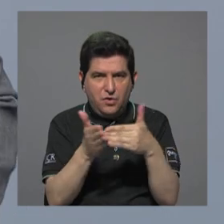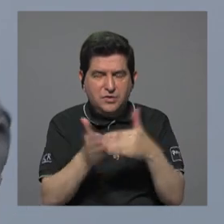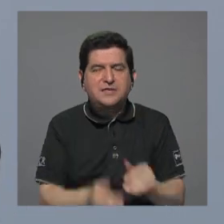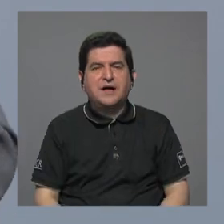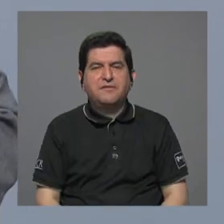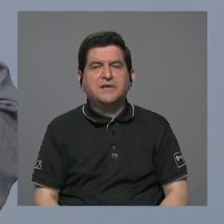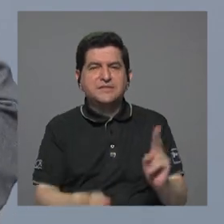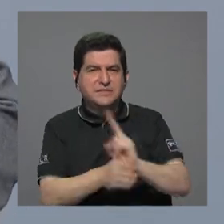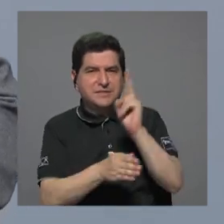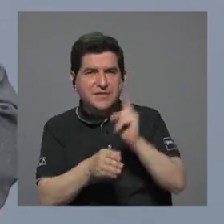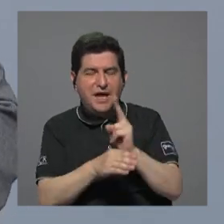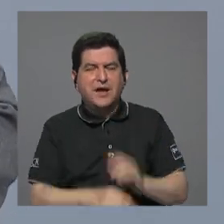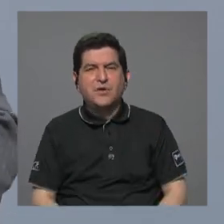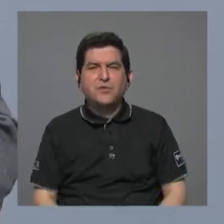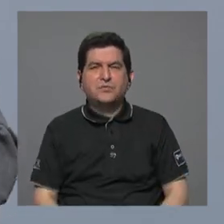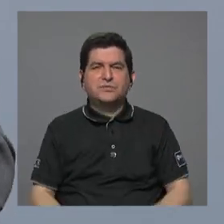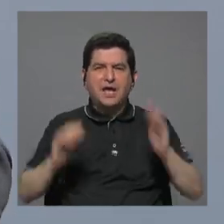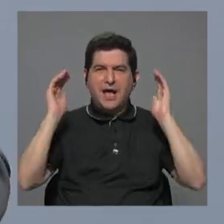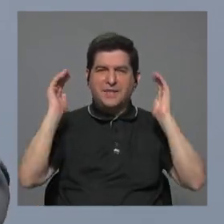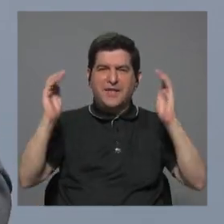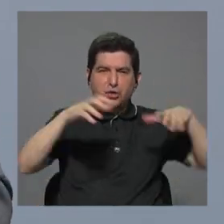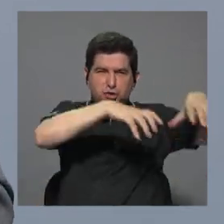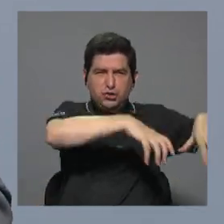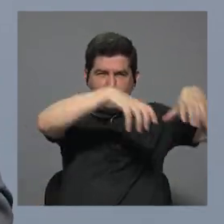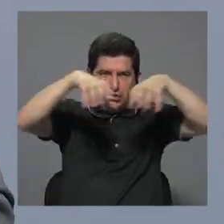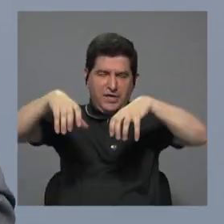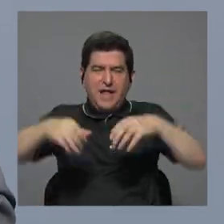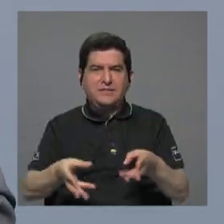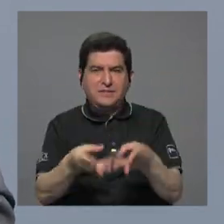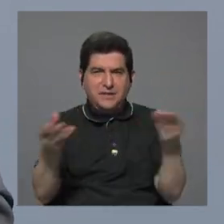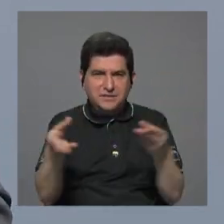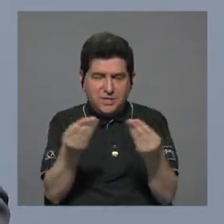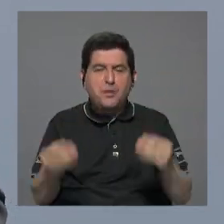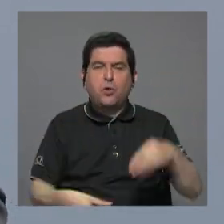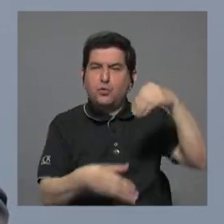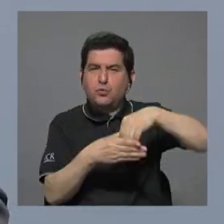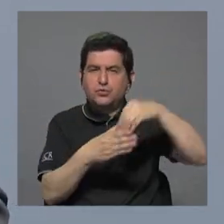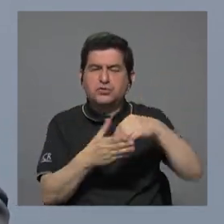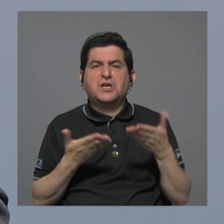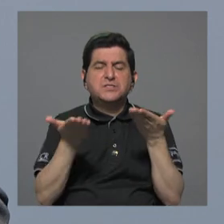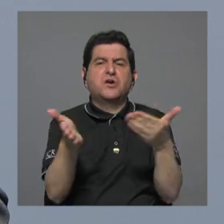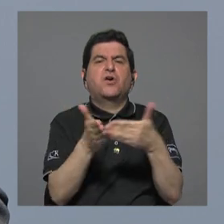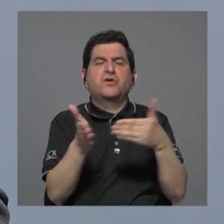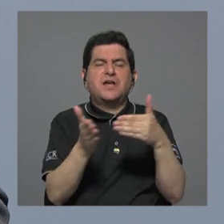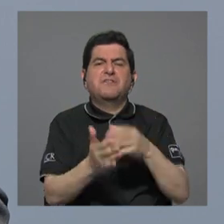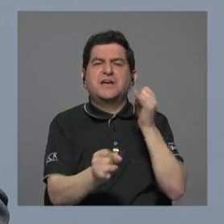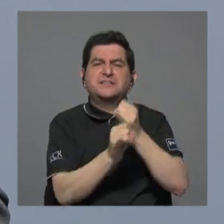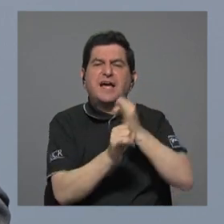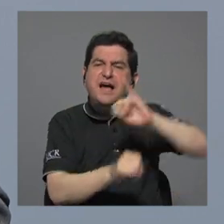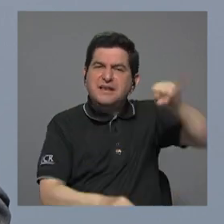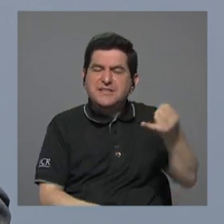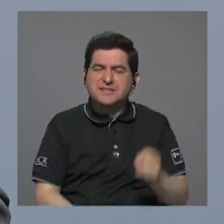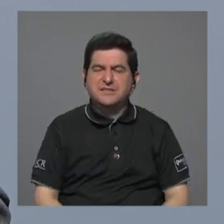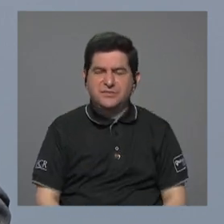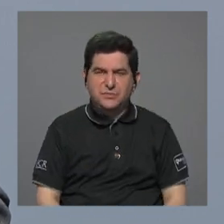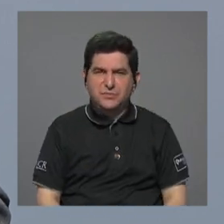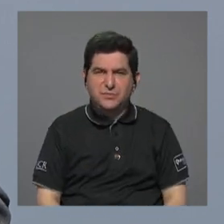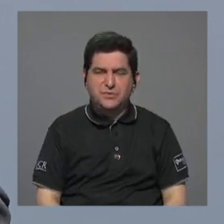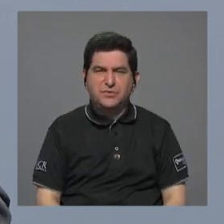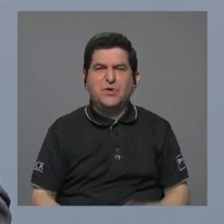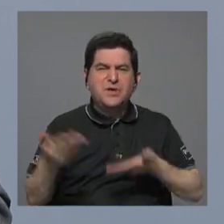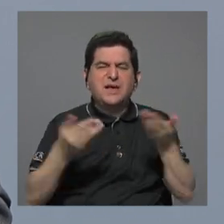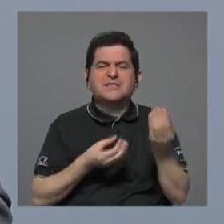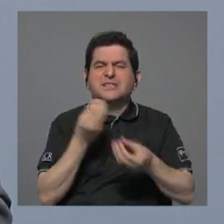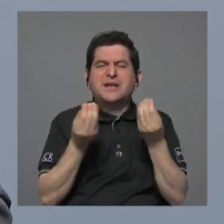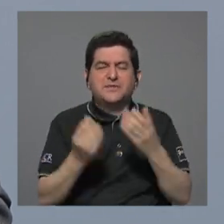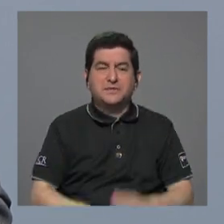famosa super contenedor que es el que genera los grandes ingresos se los devolvería a usted a JAPDEVA que haría ante el servicio